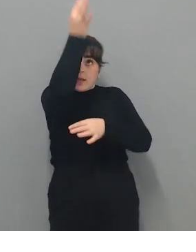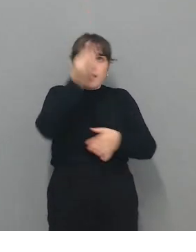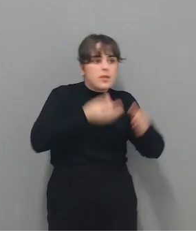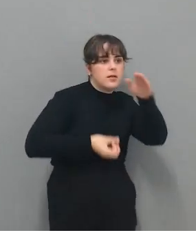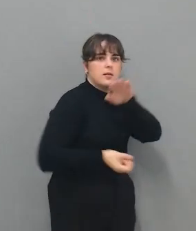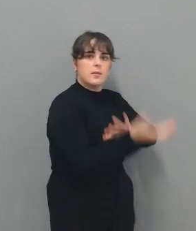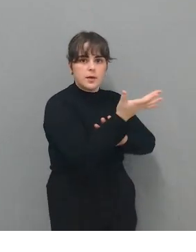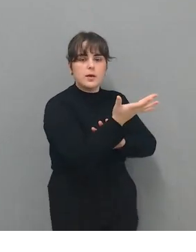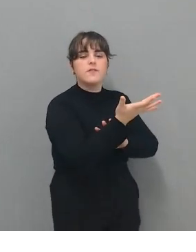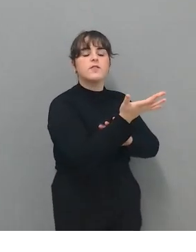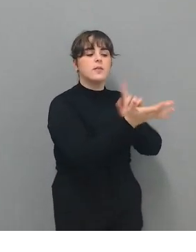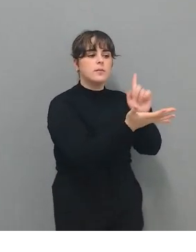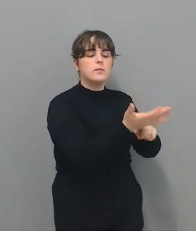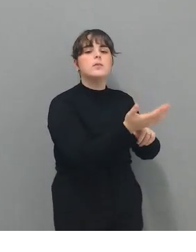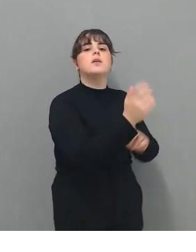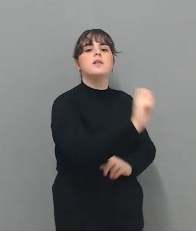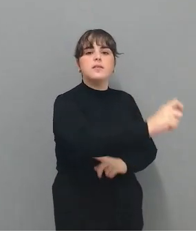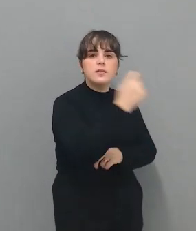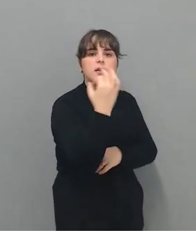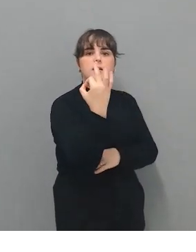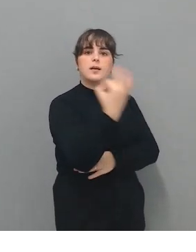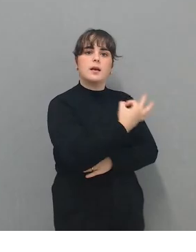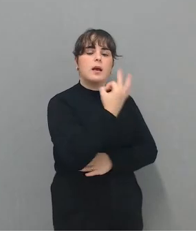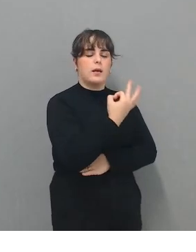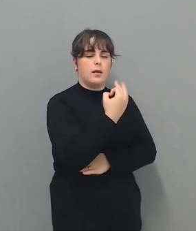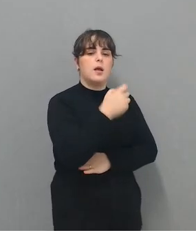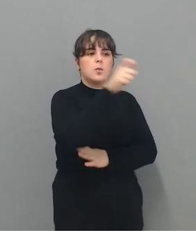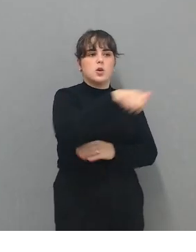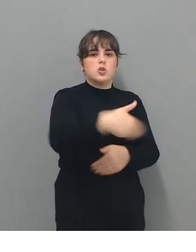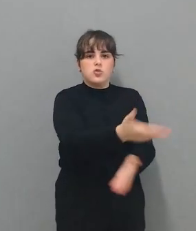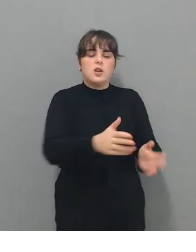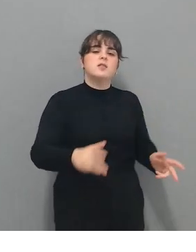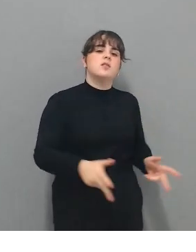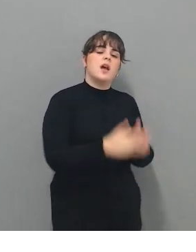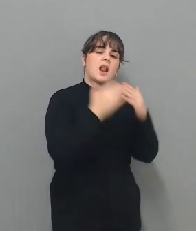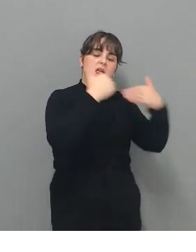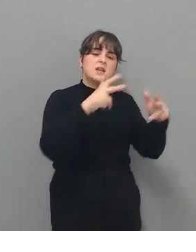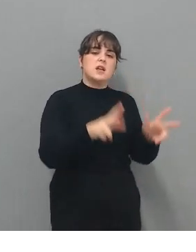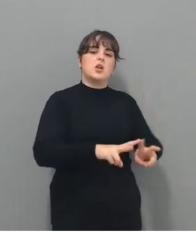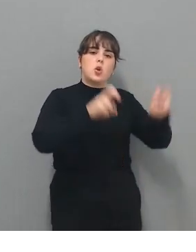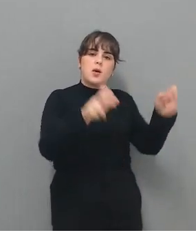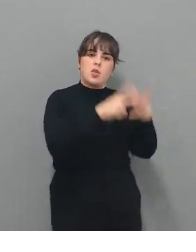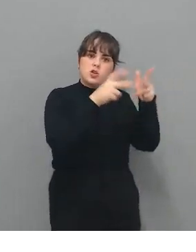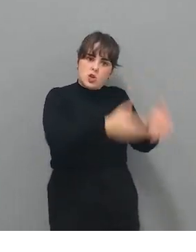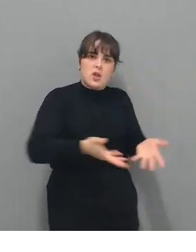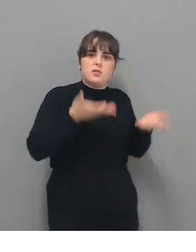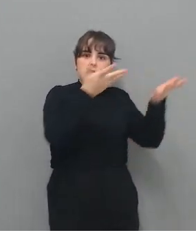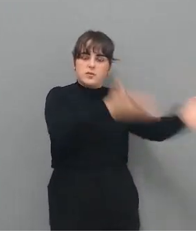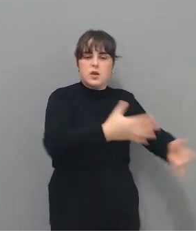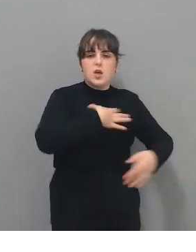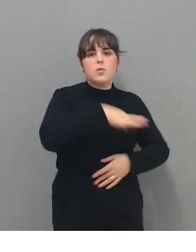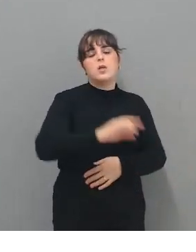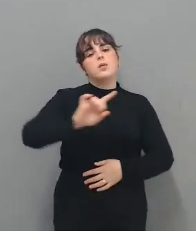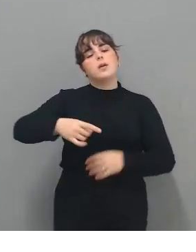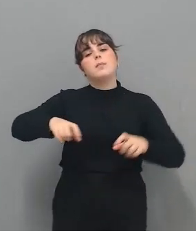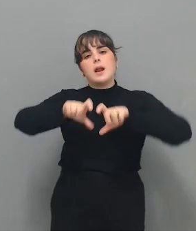conseguido algo que está ayudando a muchísimas personas gracias a la innovación social. Voy a presentar a nuestra primera emprendedora.